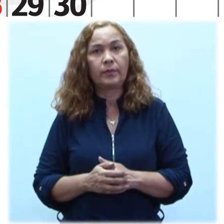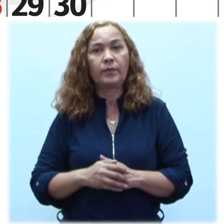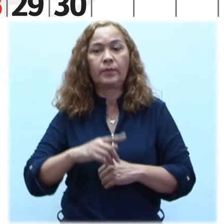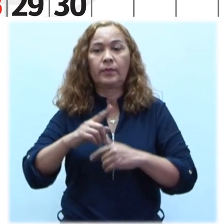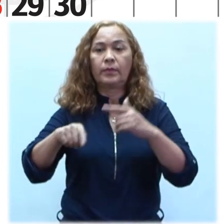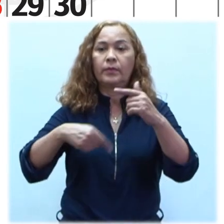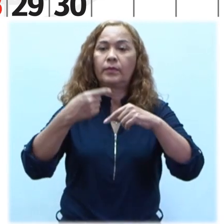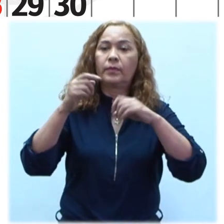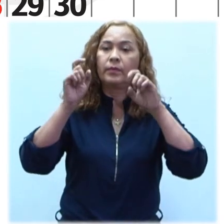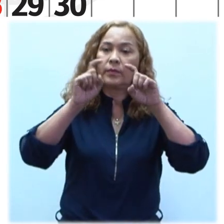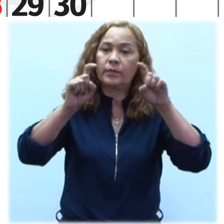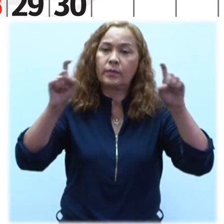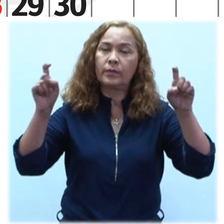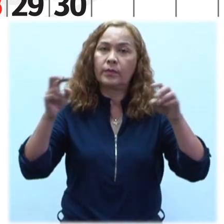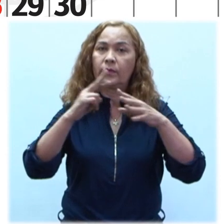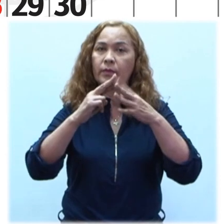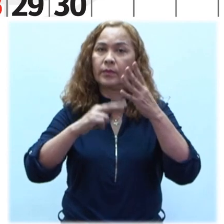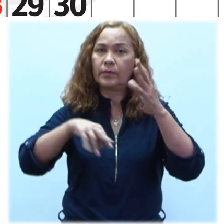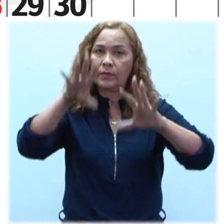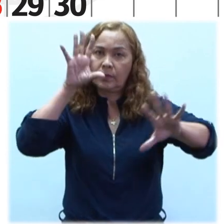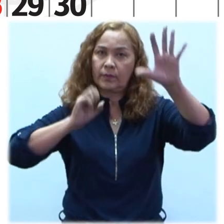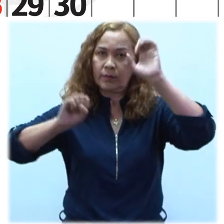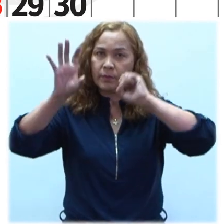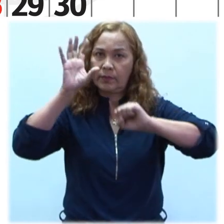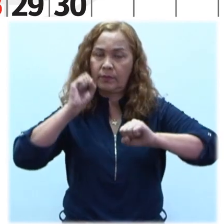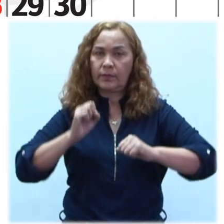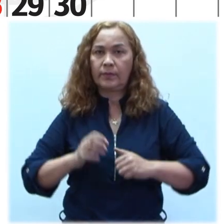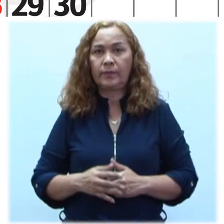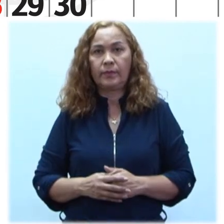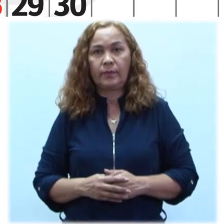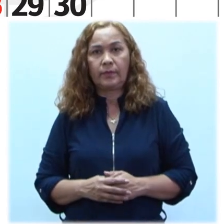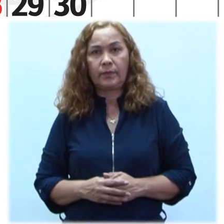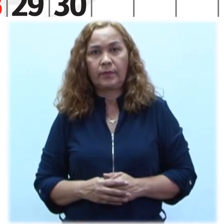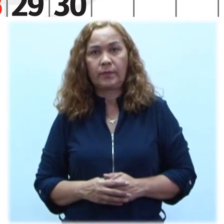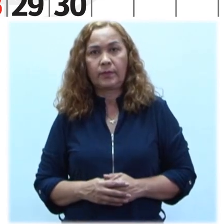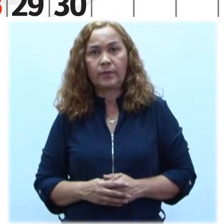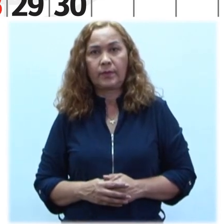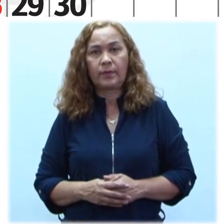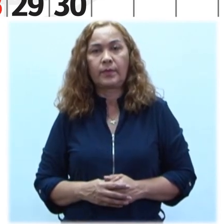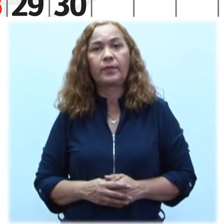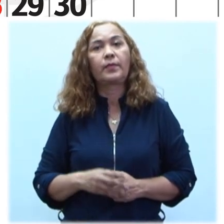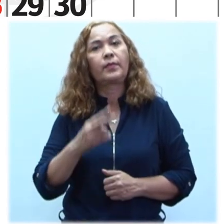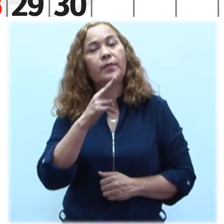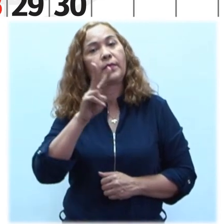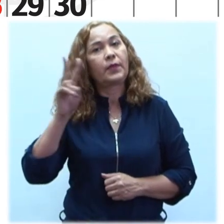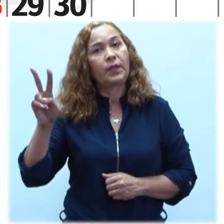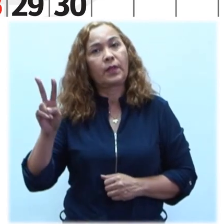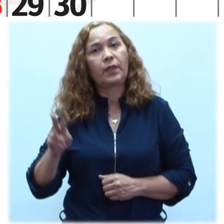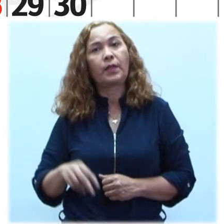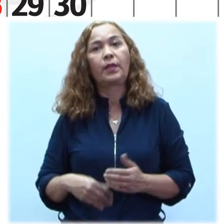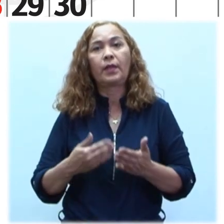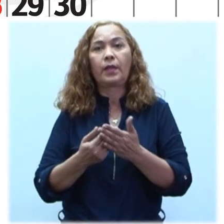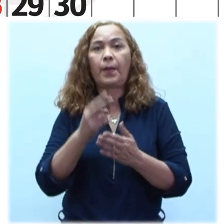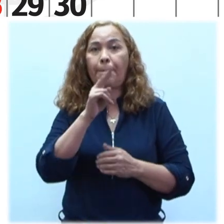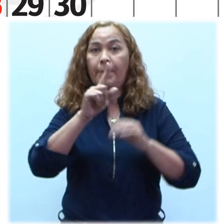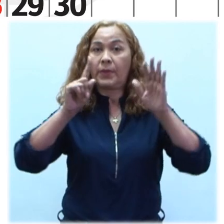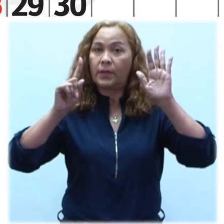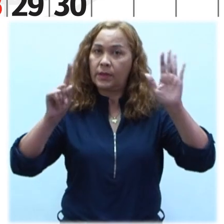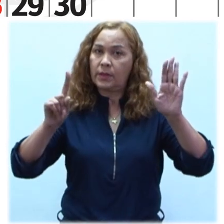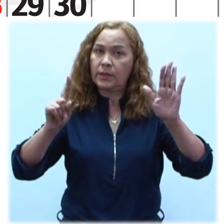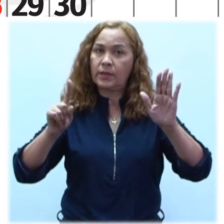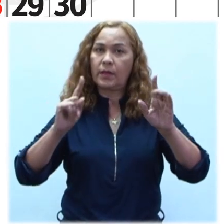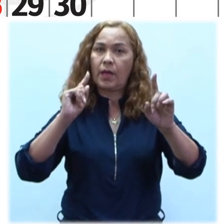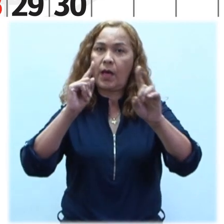Ciclo de Formación de Recursos para el Aprendizaje Día 22 Día al